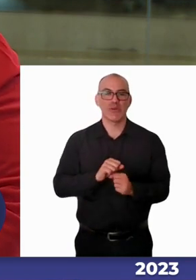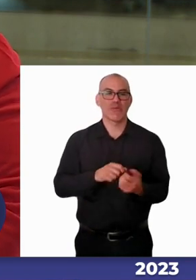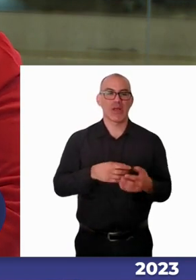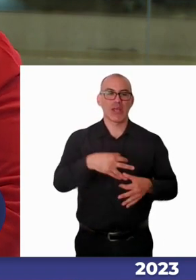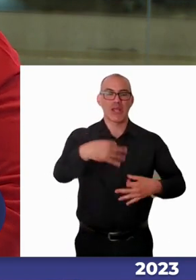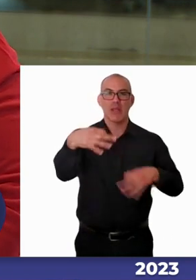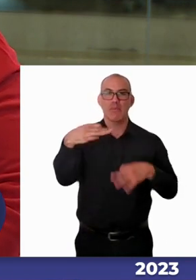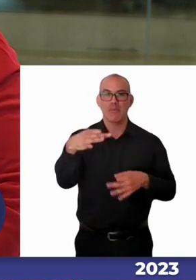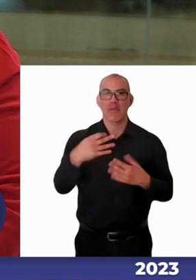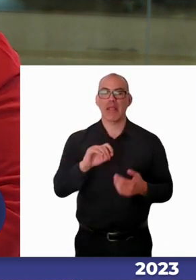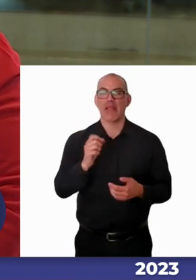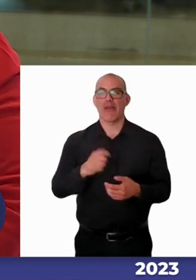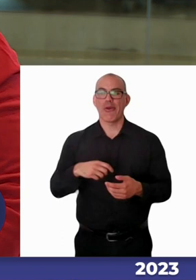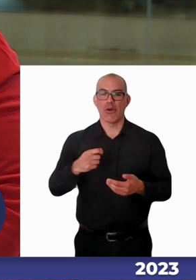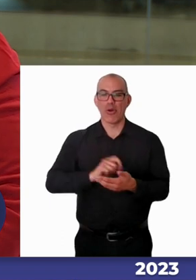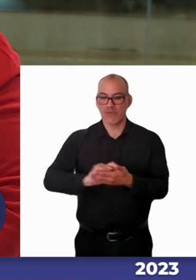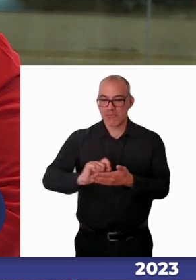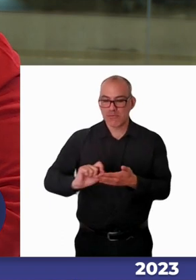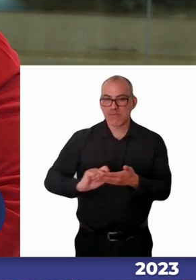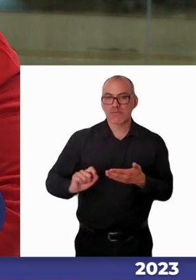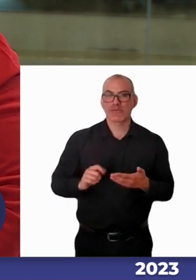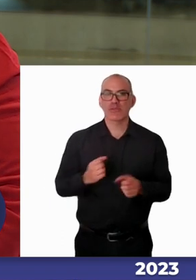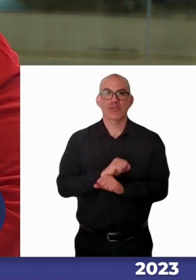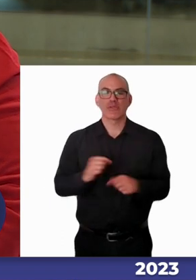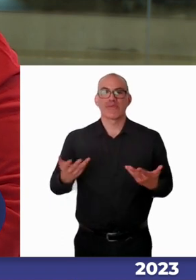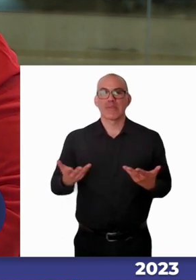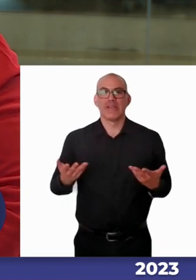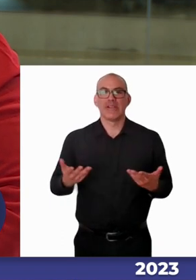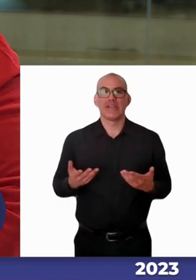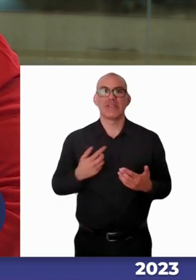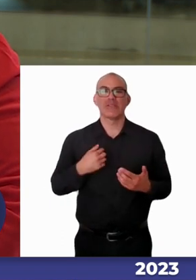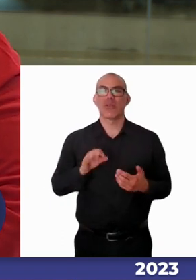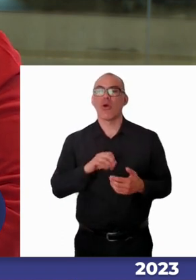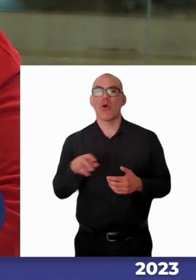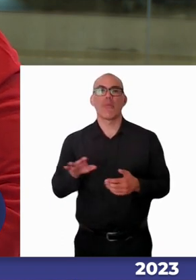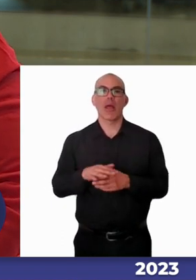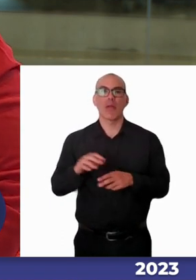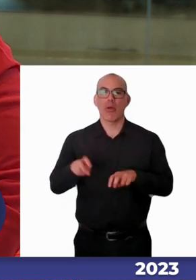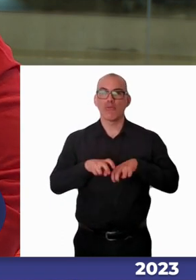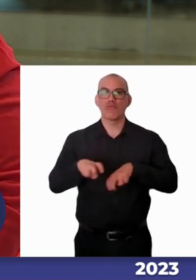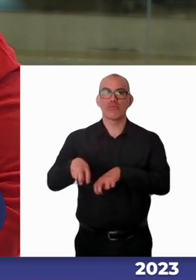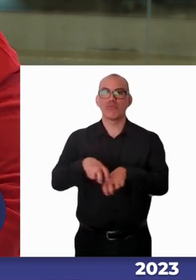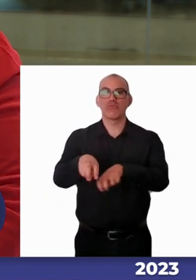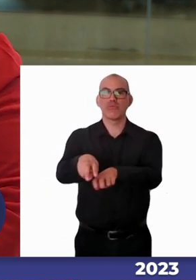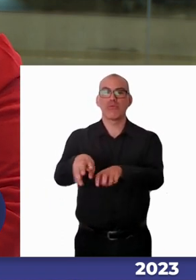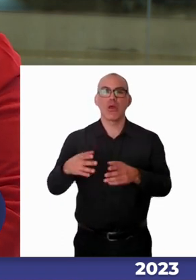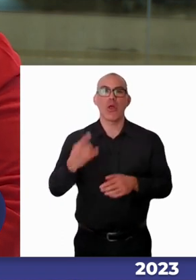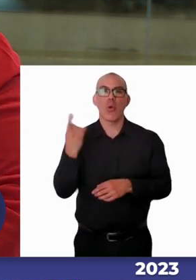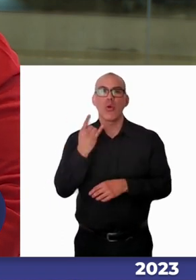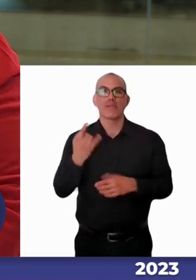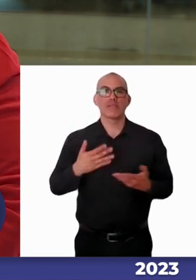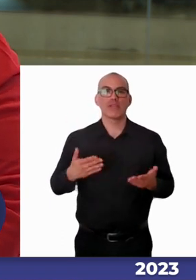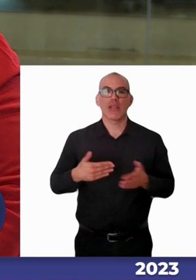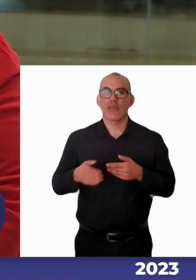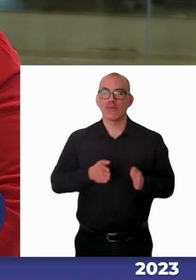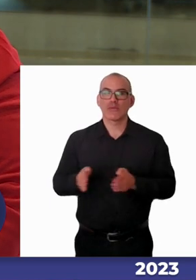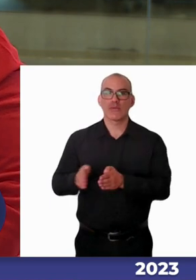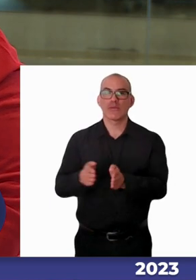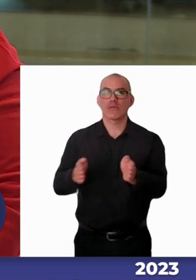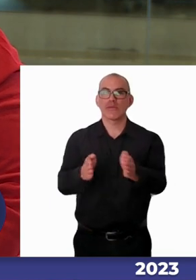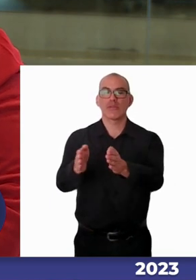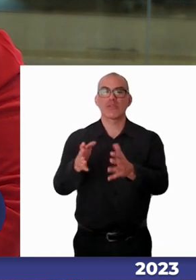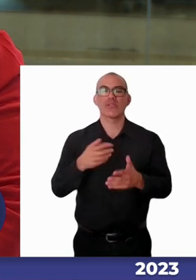control, a la información que te traslada a la universidad para que tú aprendas, entonces nos vimos con distintas barreras